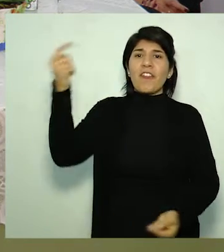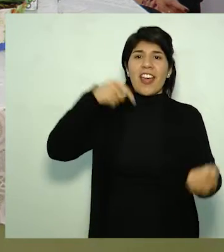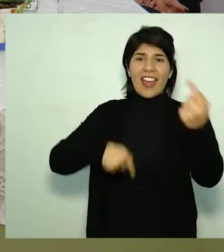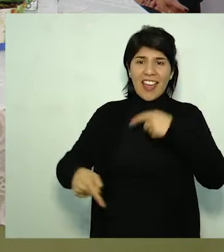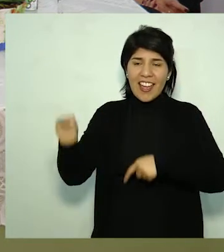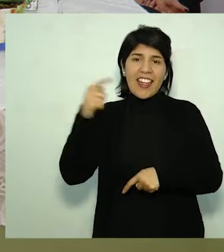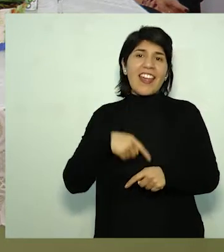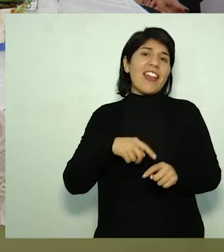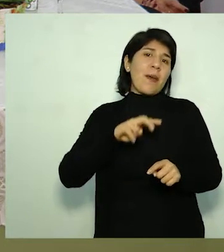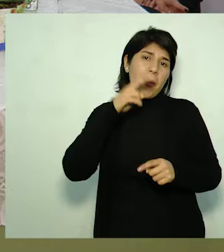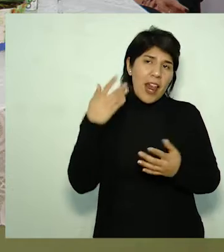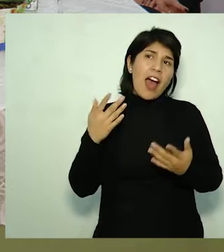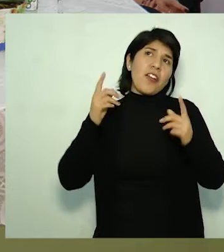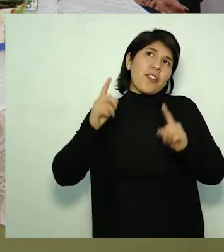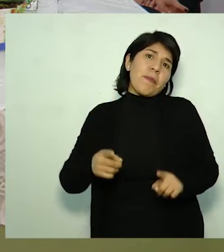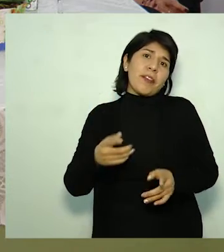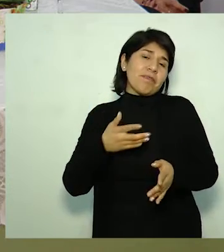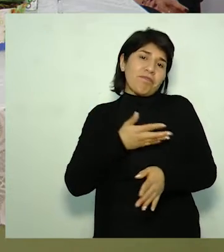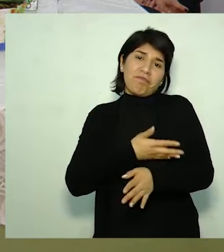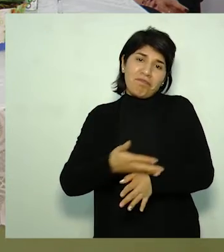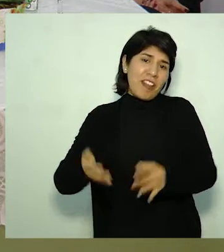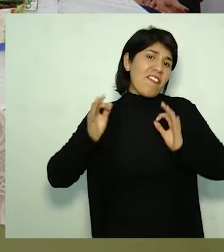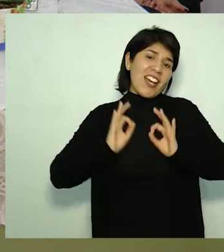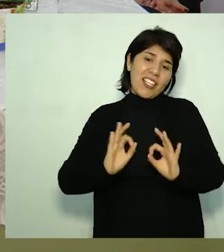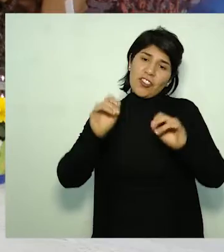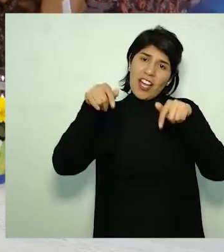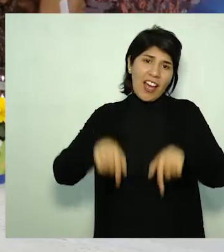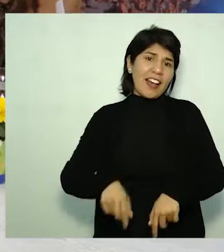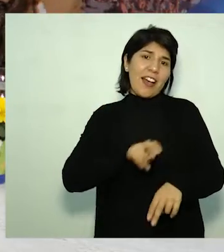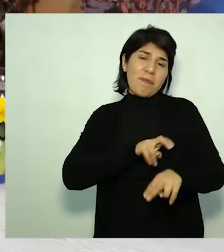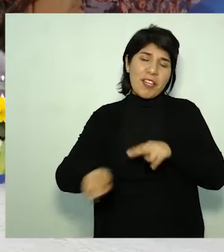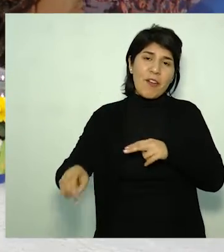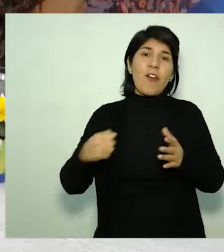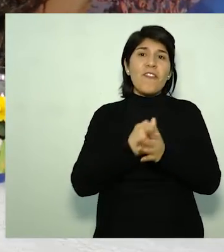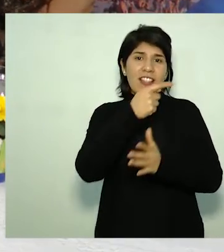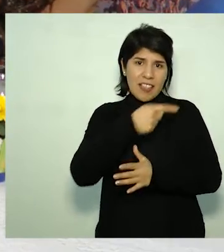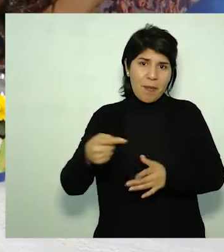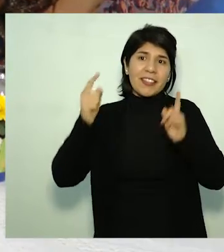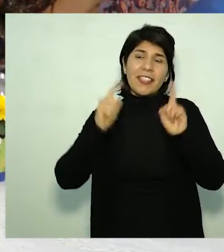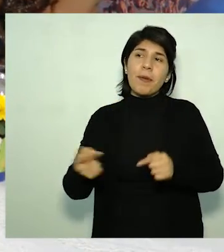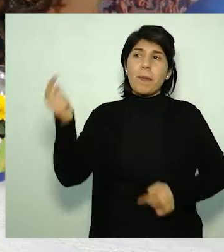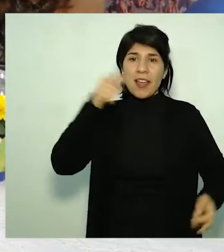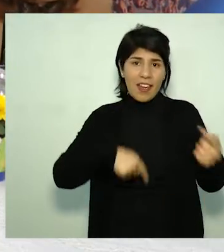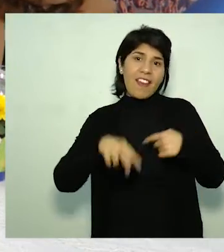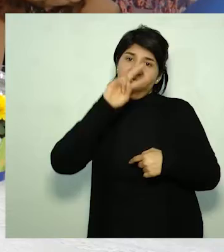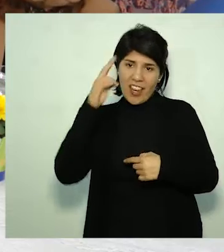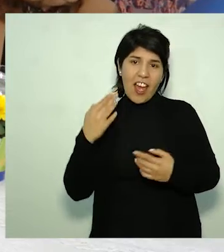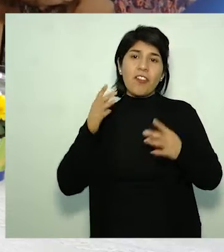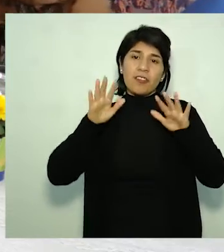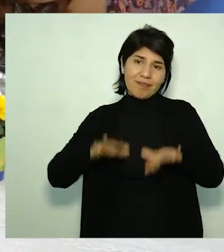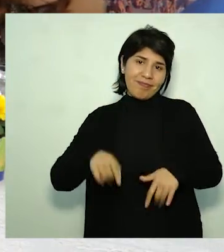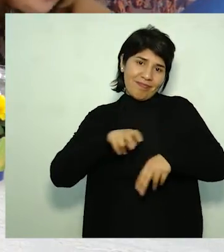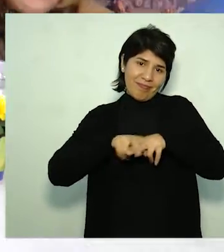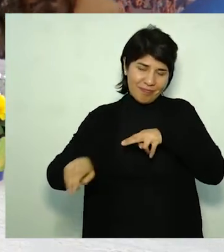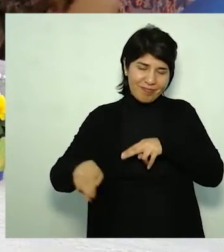del interior venga a veranear, a veranear, a pasar las vacaciones acá en Piriápolis, y los fines de semana también, y a